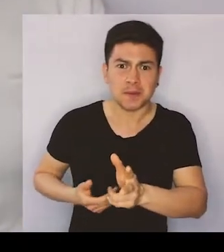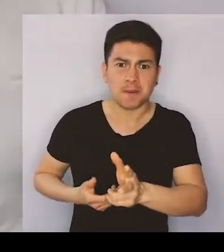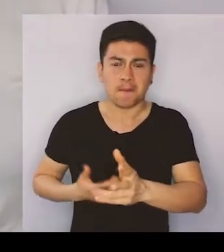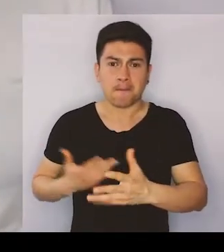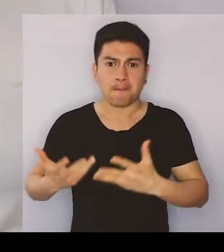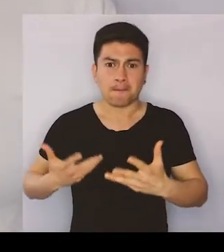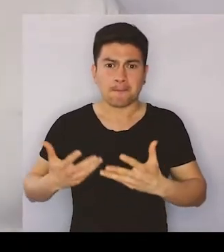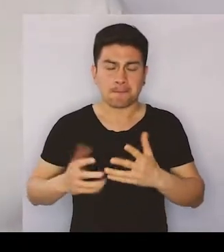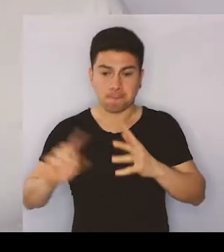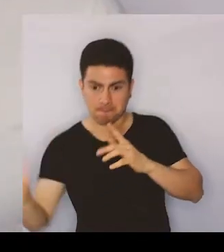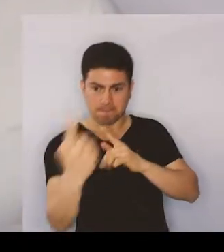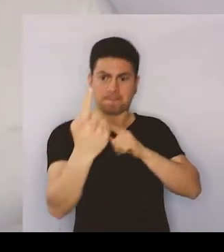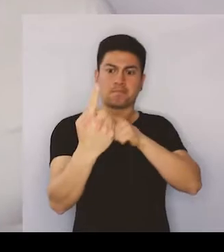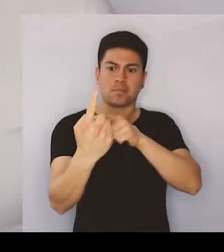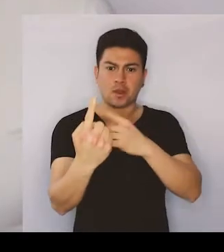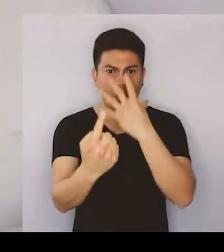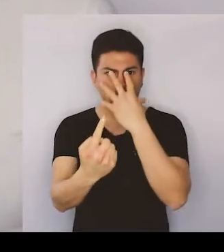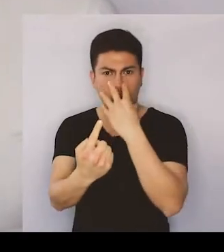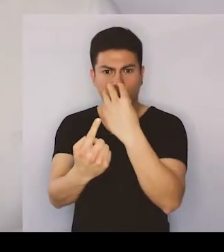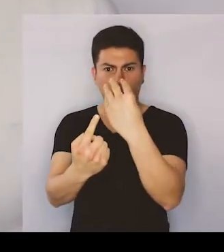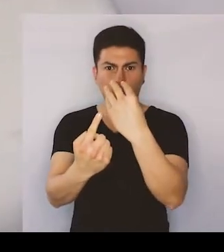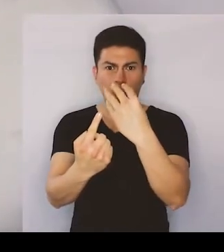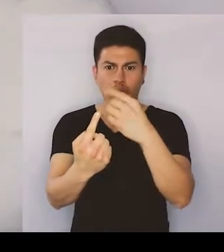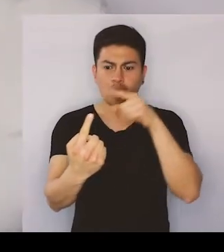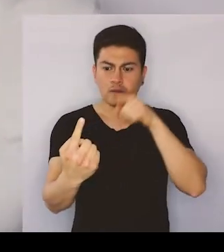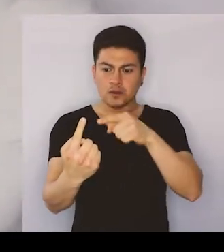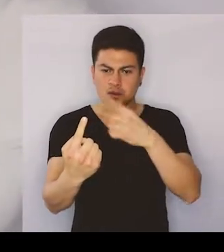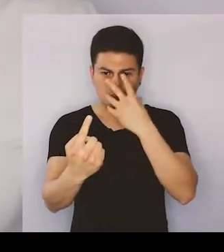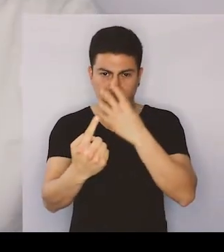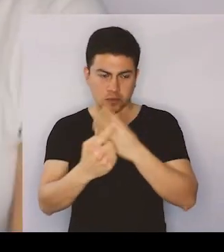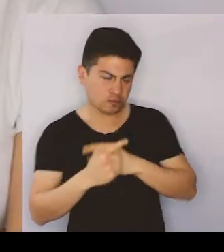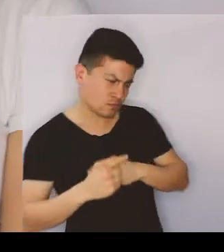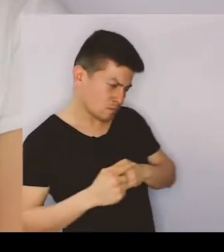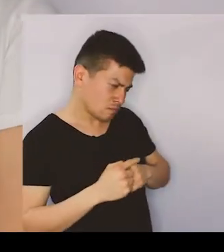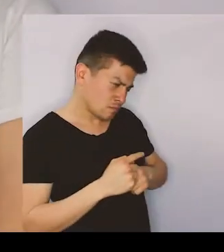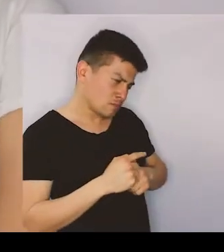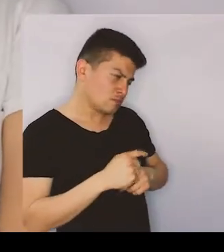Entonces se encuentra con el lobo Y el lobo le dice